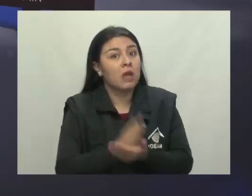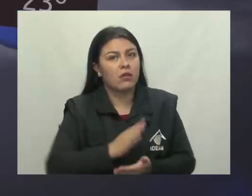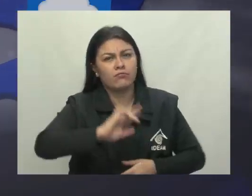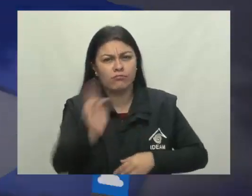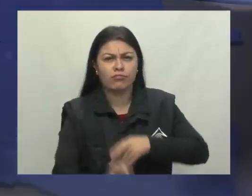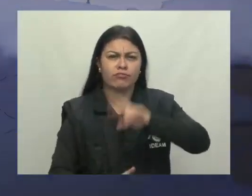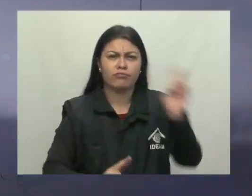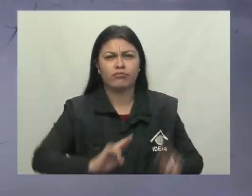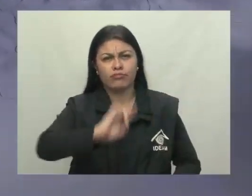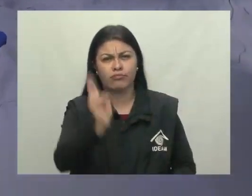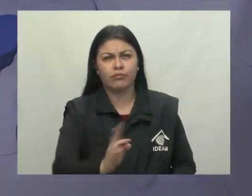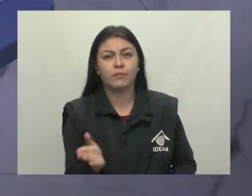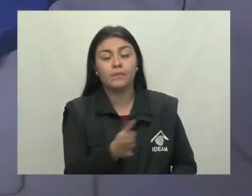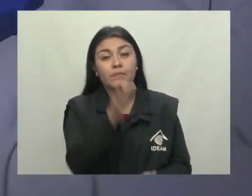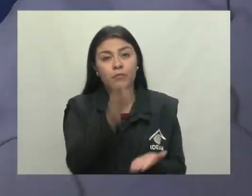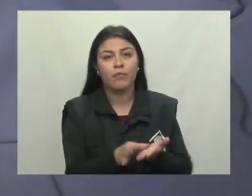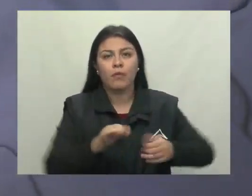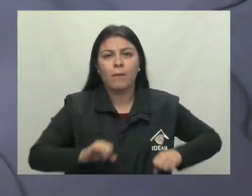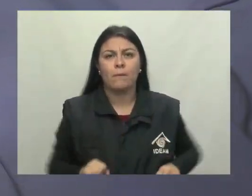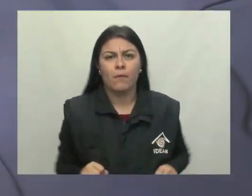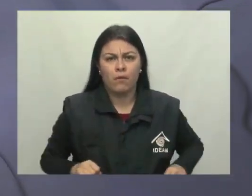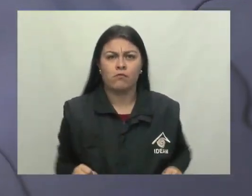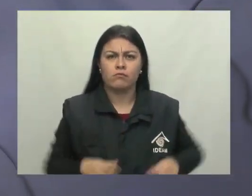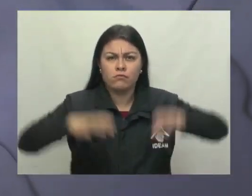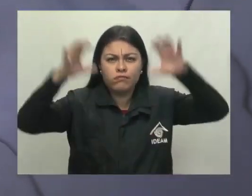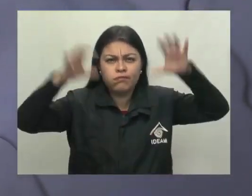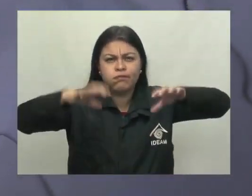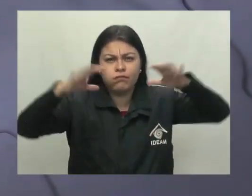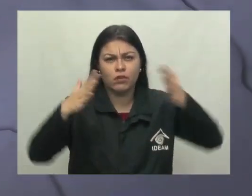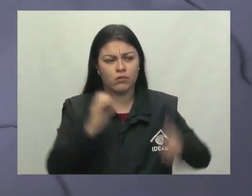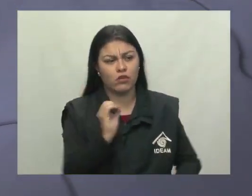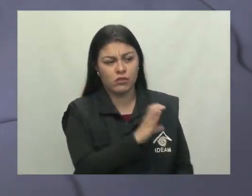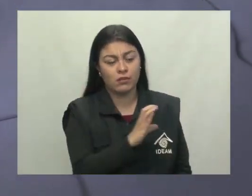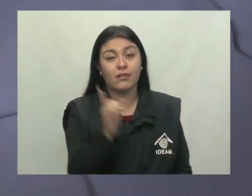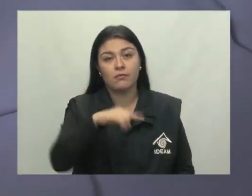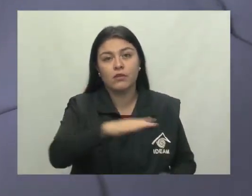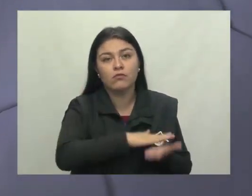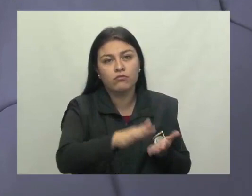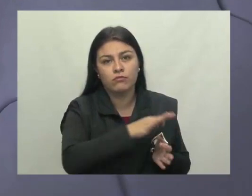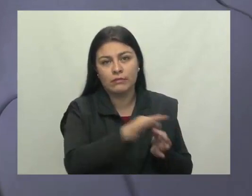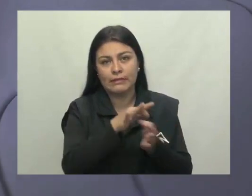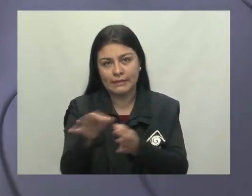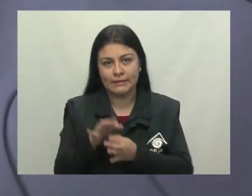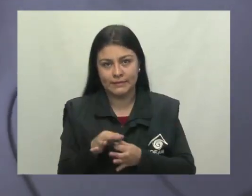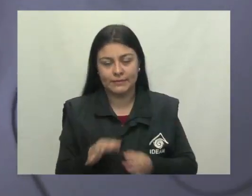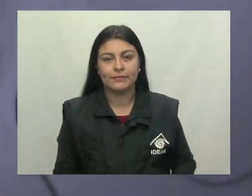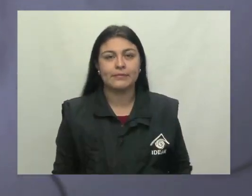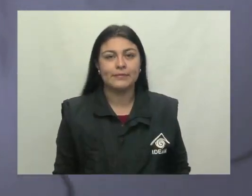actividad eléctrica. En la capital se estiman lluvias sobre el occidente de la ciudad y de la sabana.